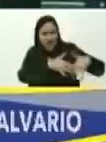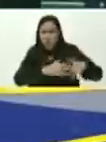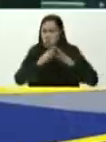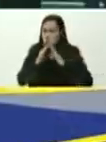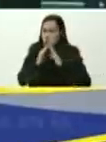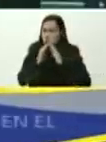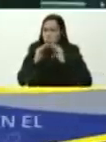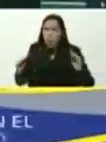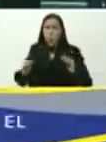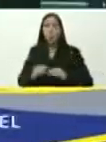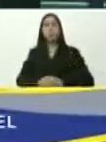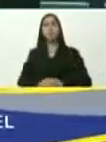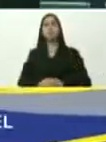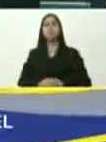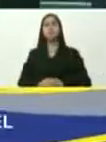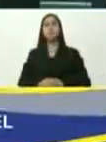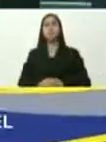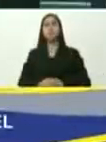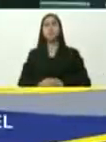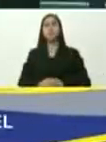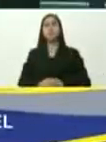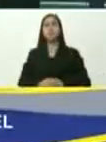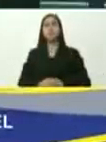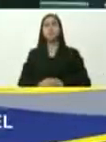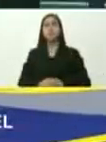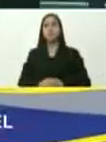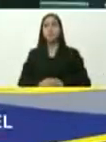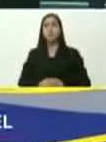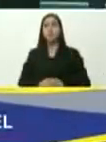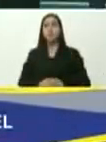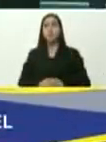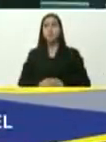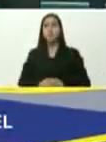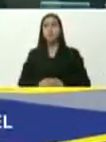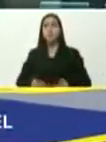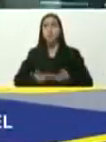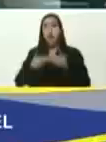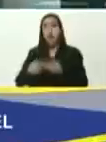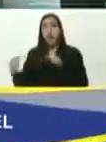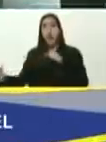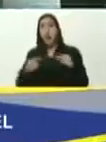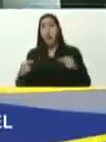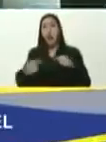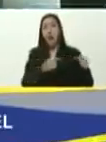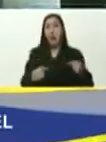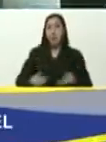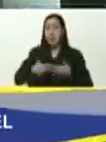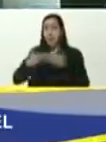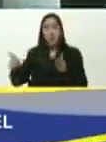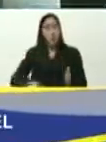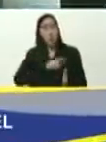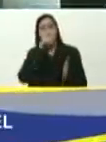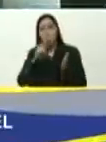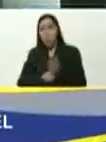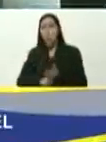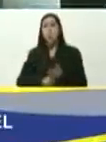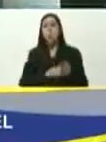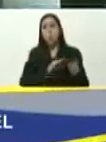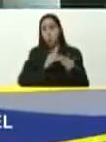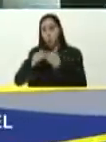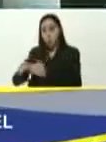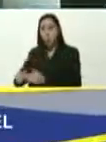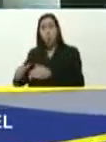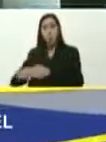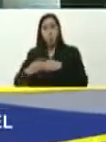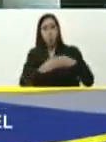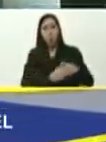todo, se lo entreguemos, al 100%, a las mesas, técnicas de agua, a los consejos, comunales, y al